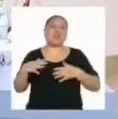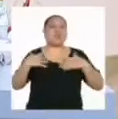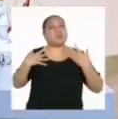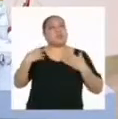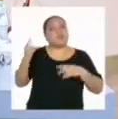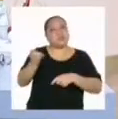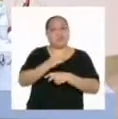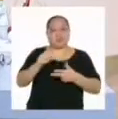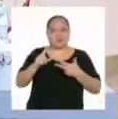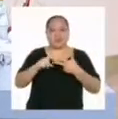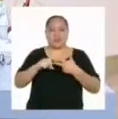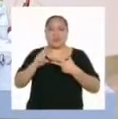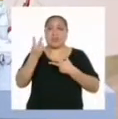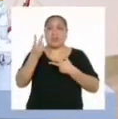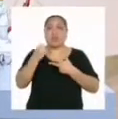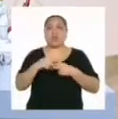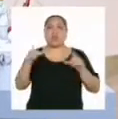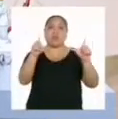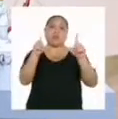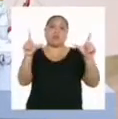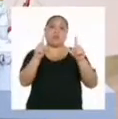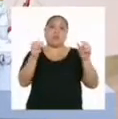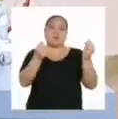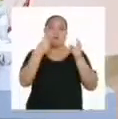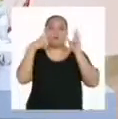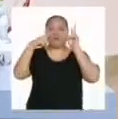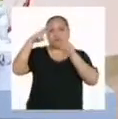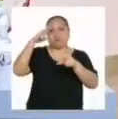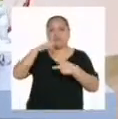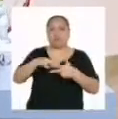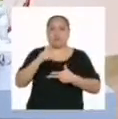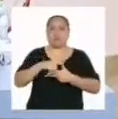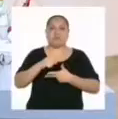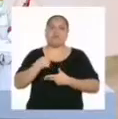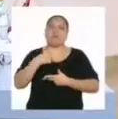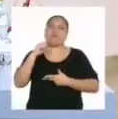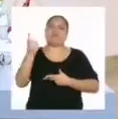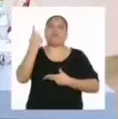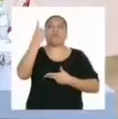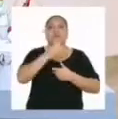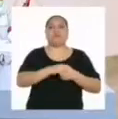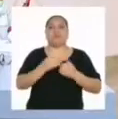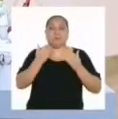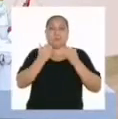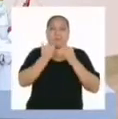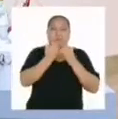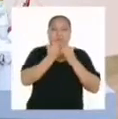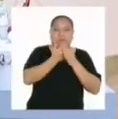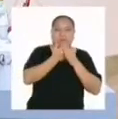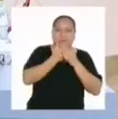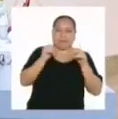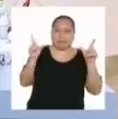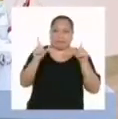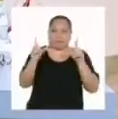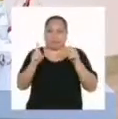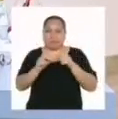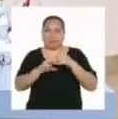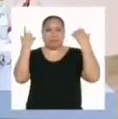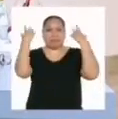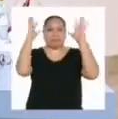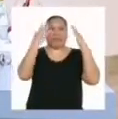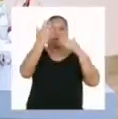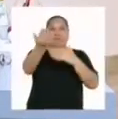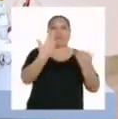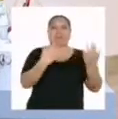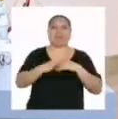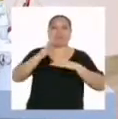En segundo lugar, la televisión, que nos acompaña. Y en mi primer lugar, muy cerquita del televisor y llevándose los aplausos